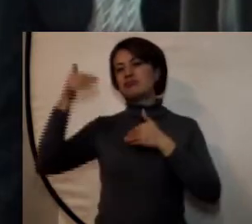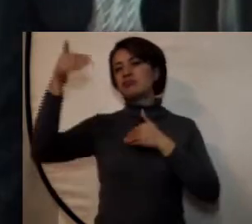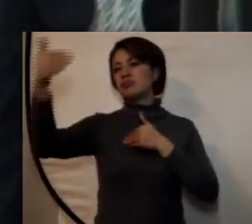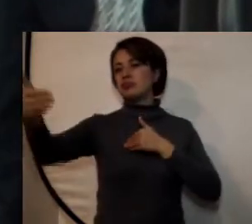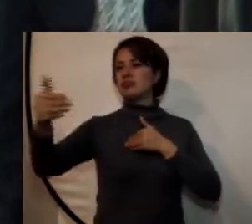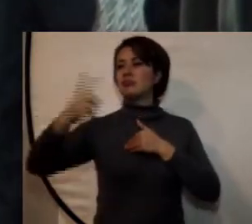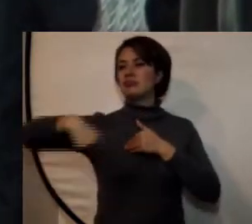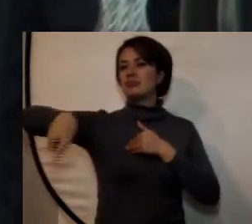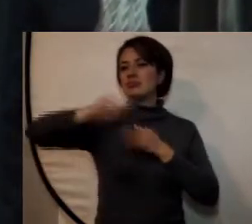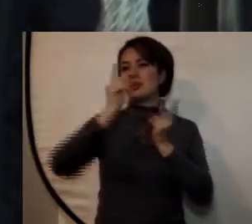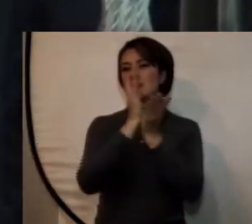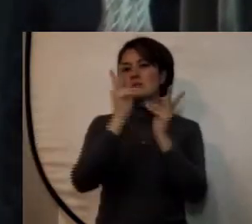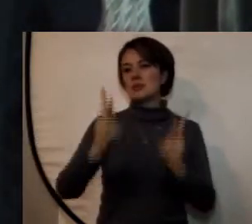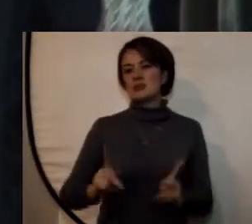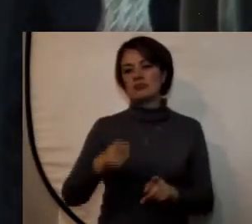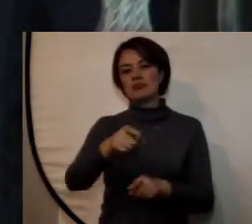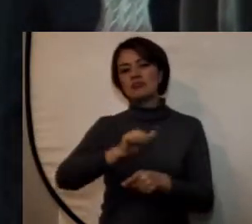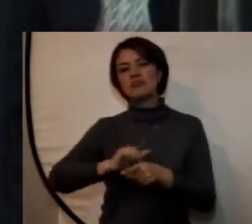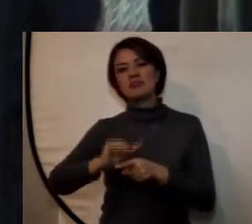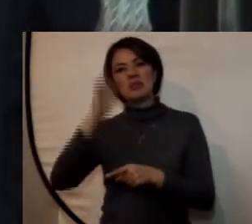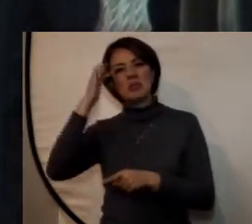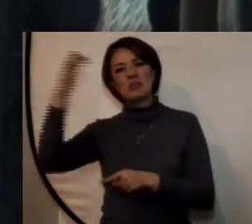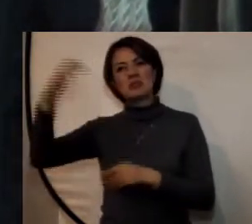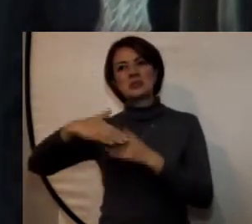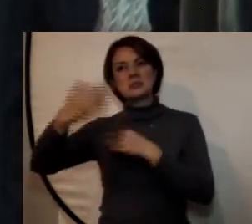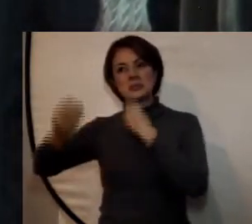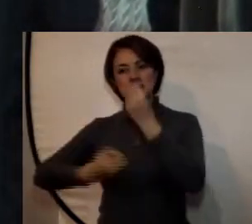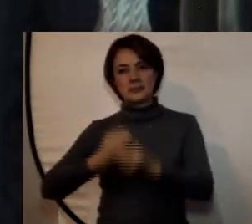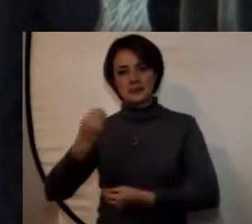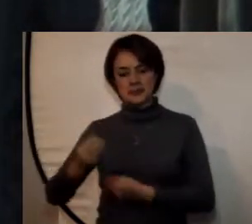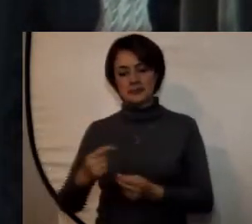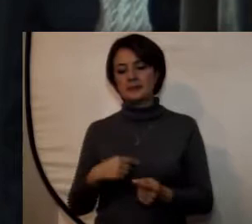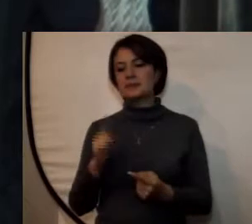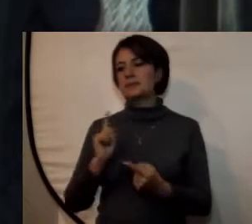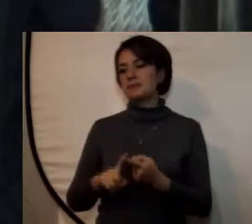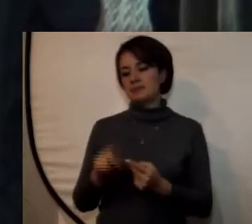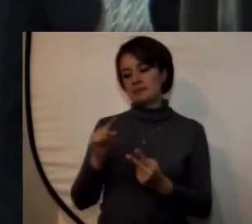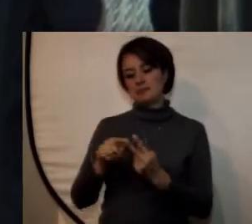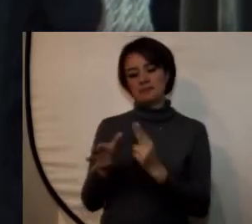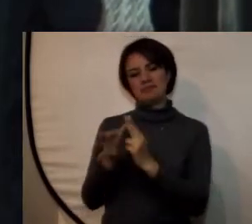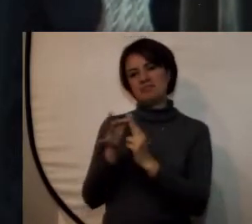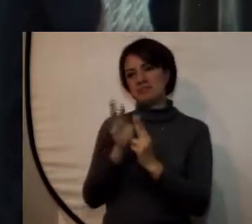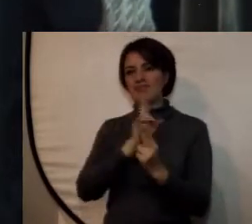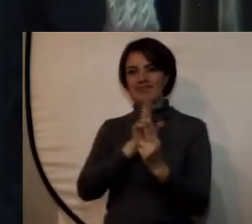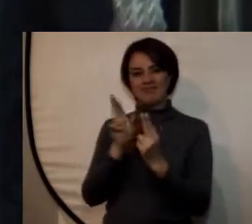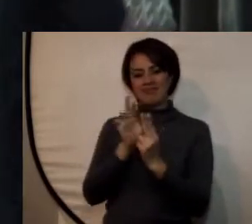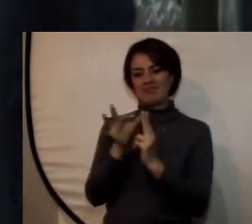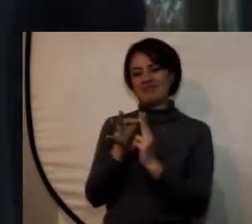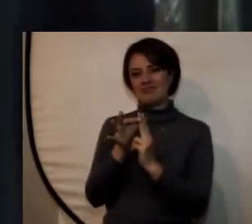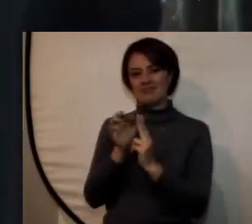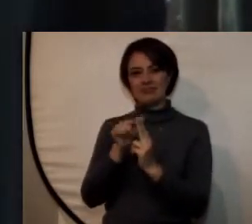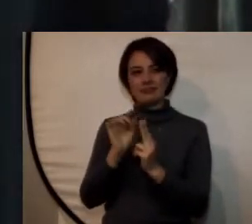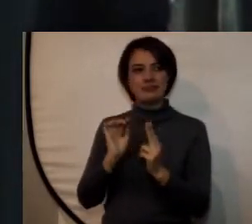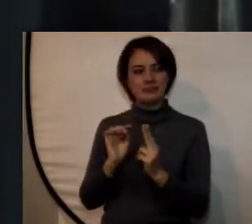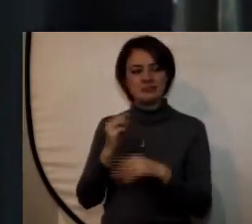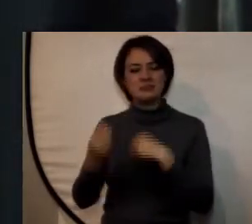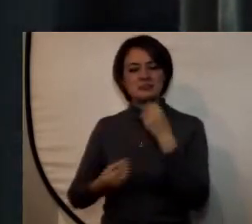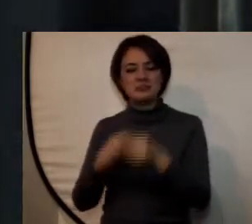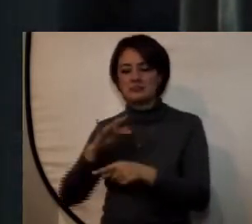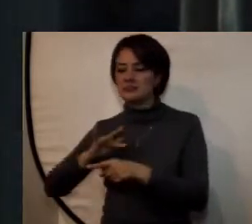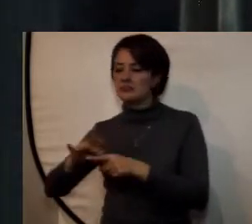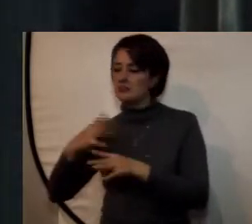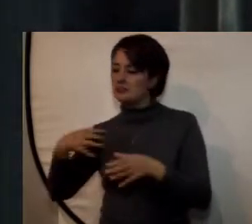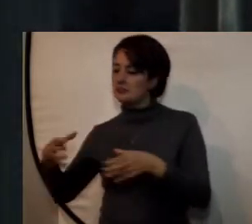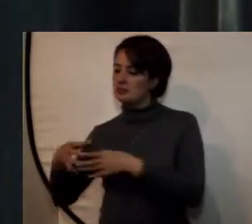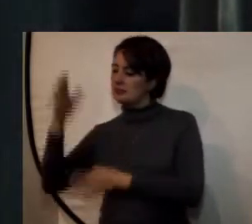nuestros estudiantes en su ejercicio profesional están ambas altamente relacionadas que desarrolla la